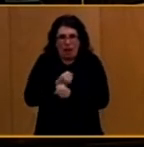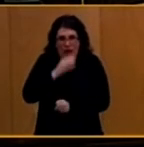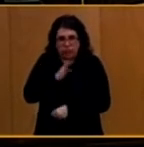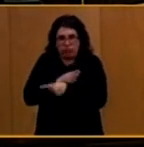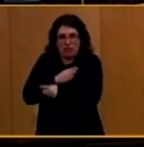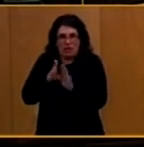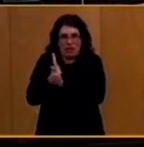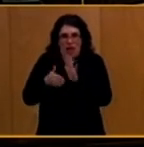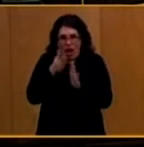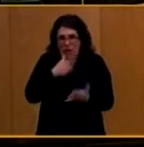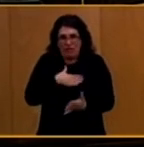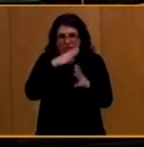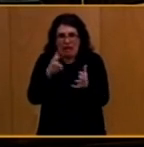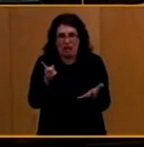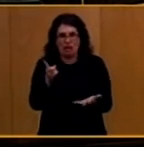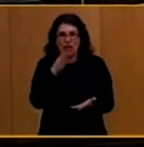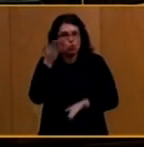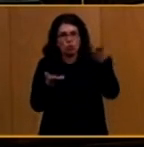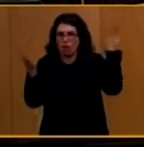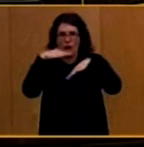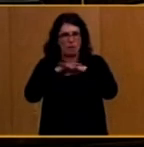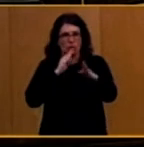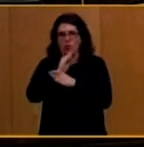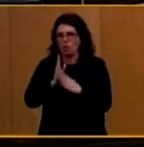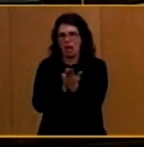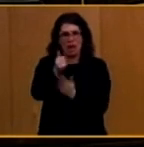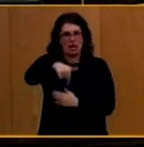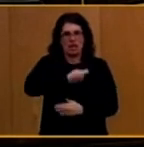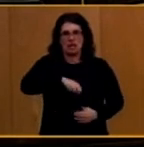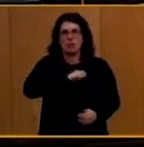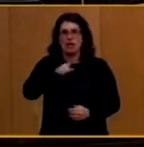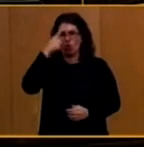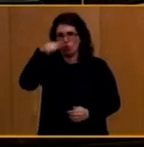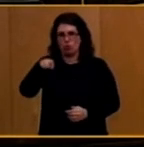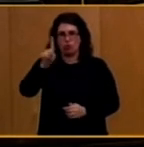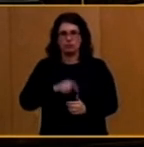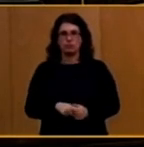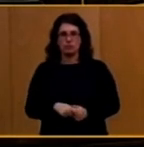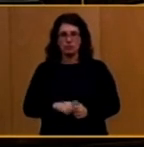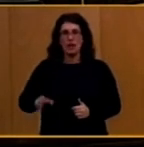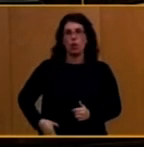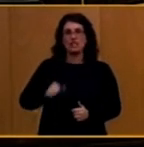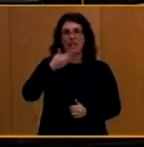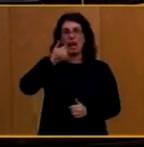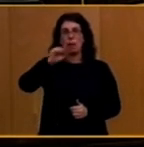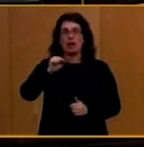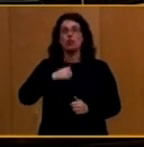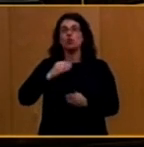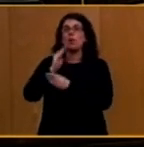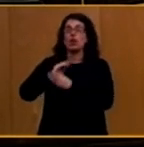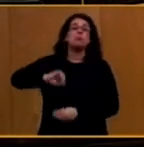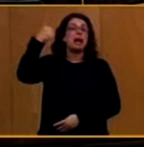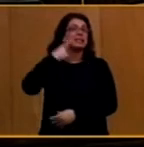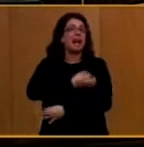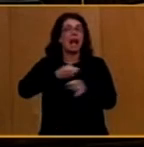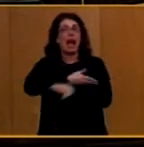injusticia como están creadas las subvenciones agrarias en España y eso lo sabe usted. La duquesa de Alba recibe más subvenciones que nadie en este país y la duquesa